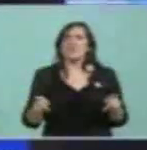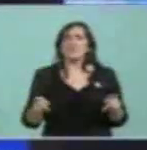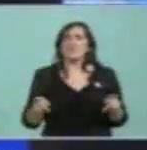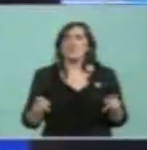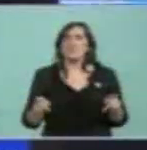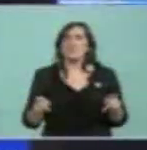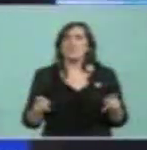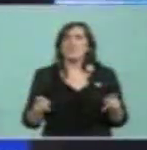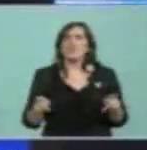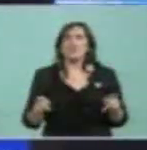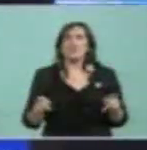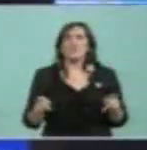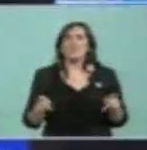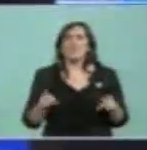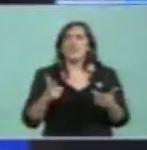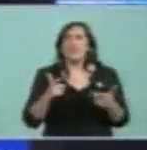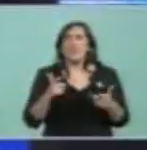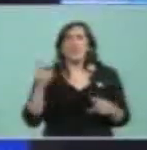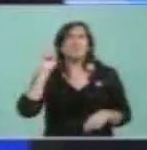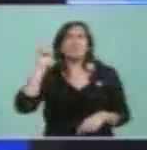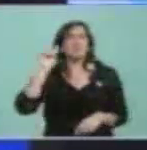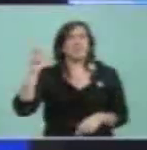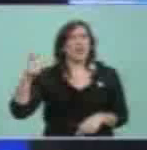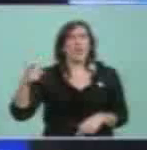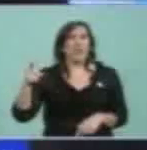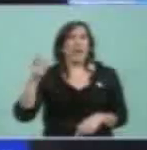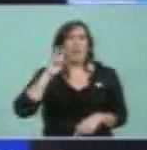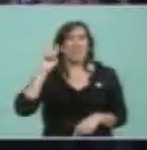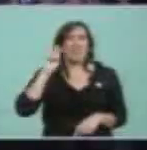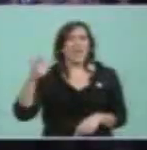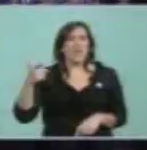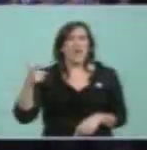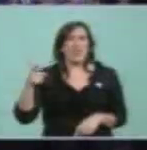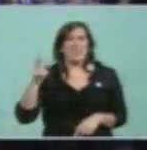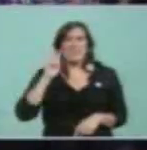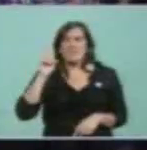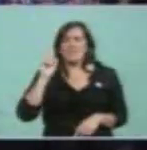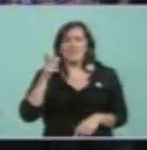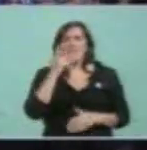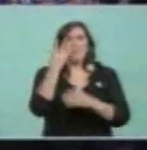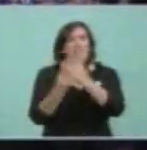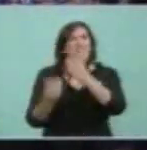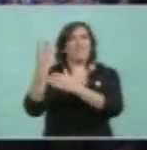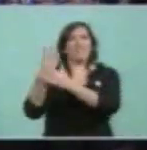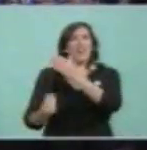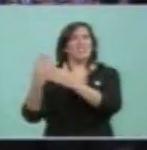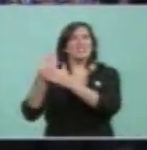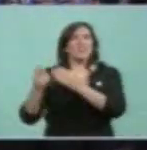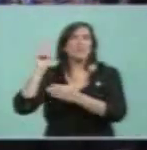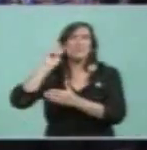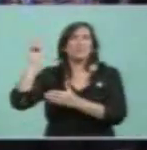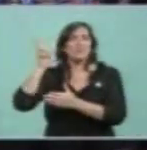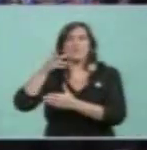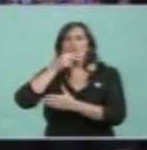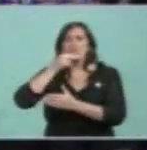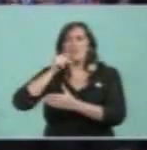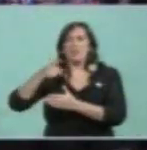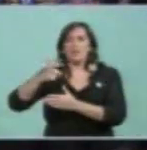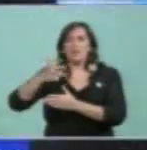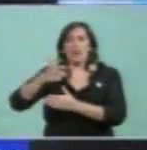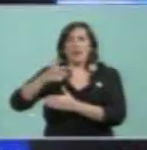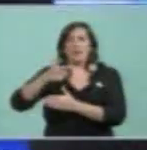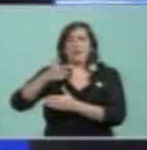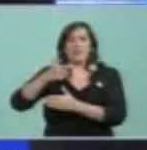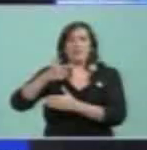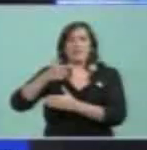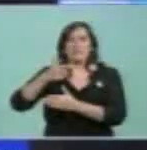más tarde, y por lo que contaban, ahora uno aprieta una tecla y ve todo en vivo y en